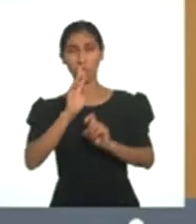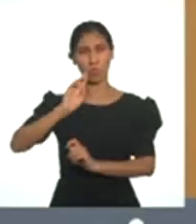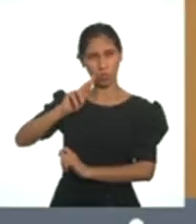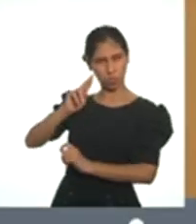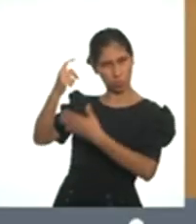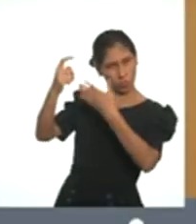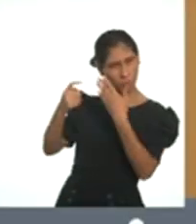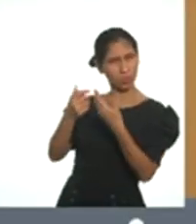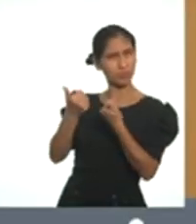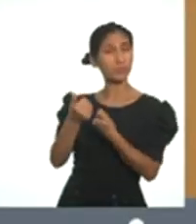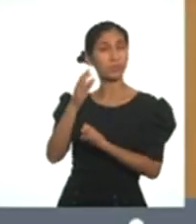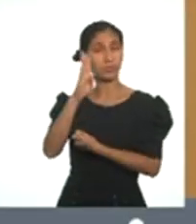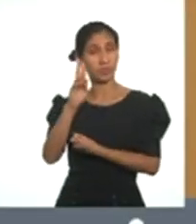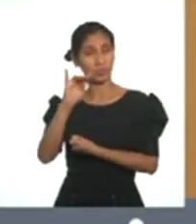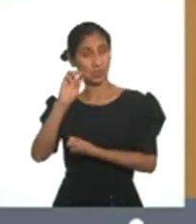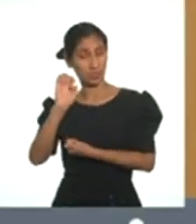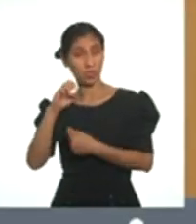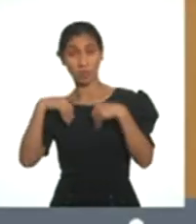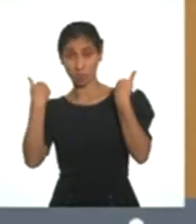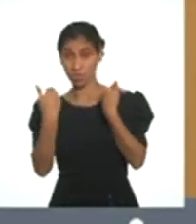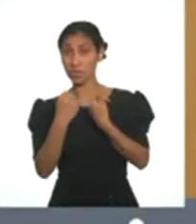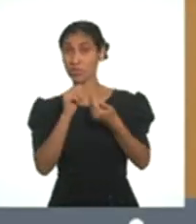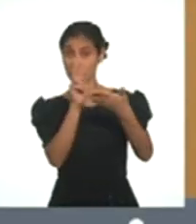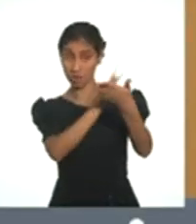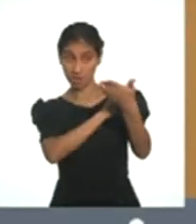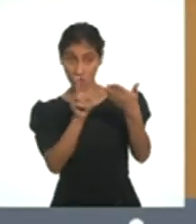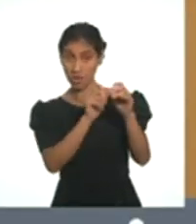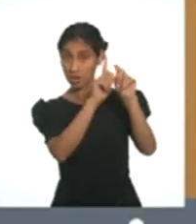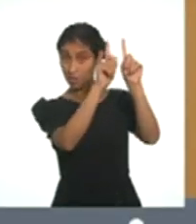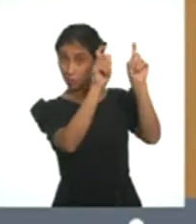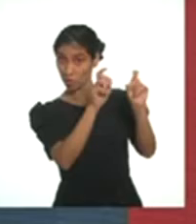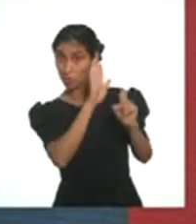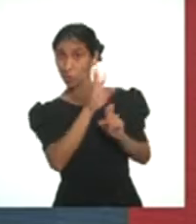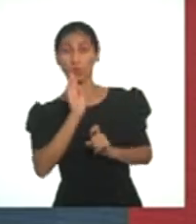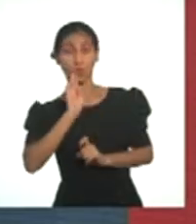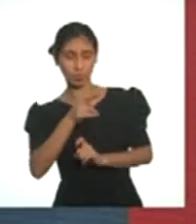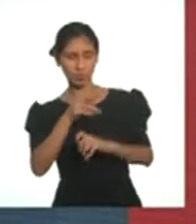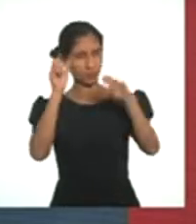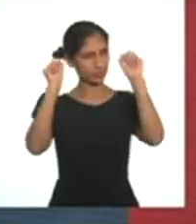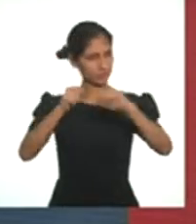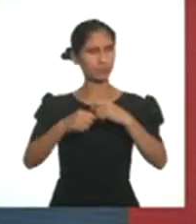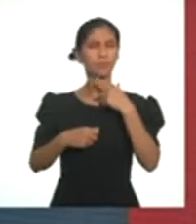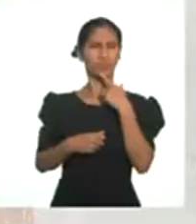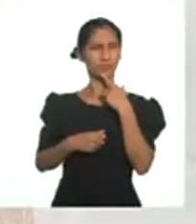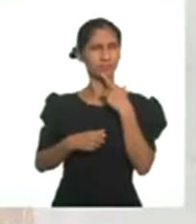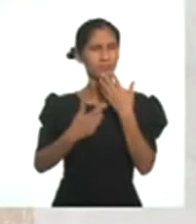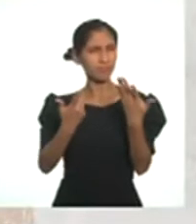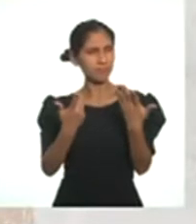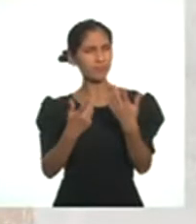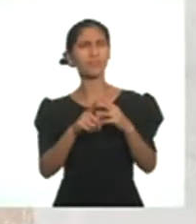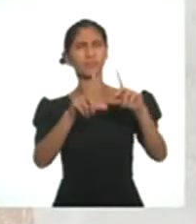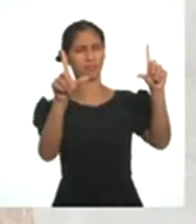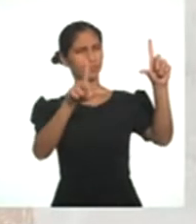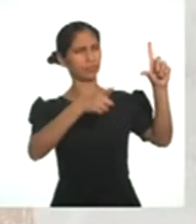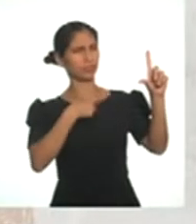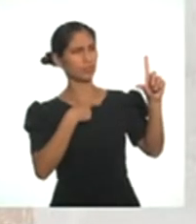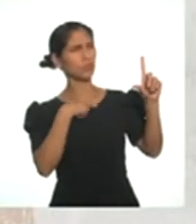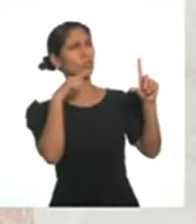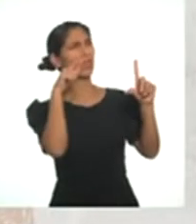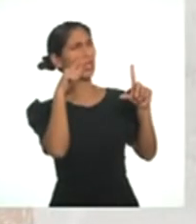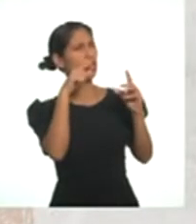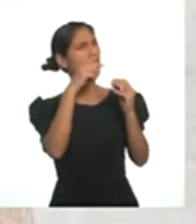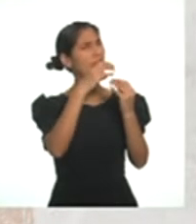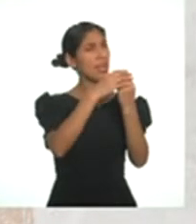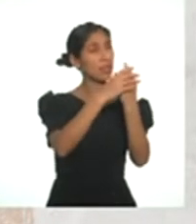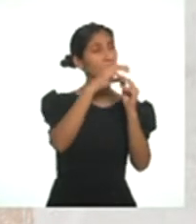Brigitte, ¿podrías leer una pregunta con la respuesta? Claro. Entrevistador, ¿por qué